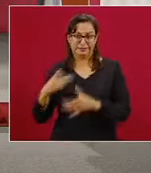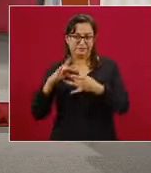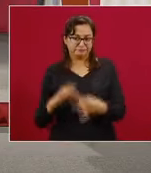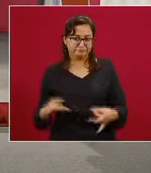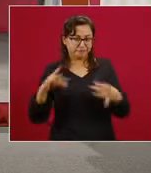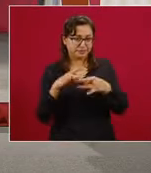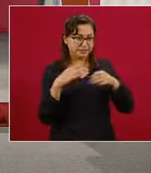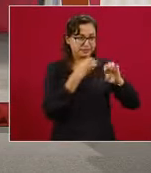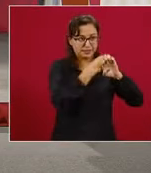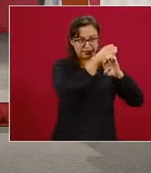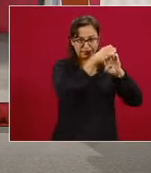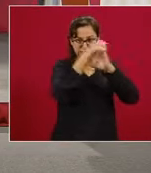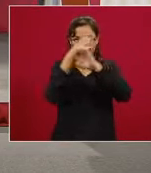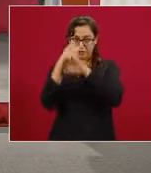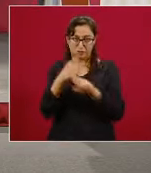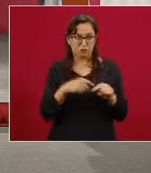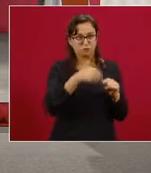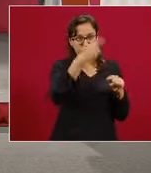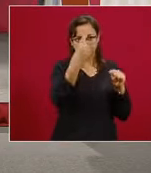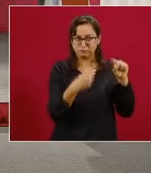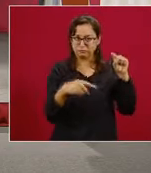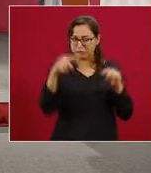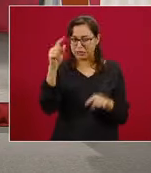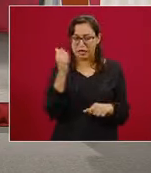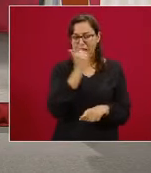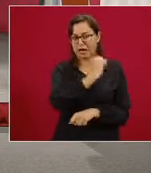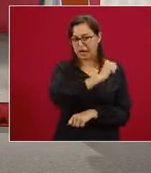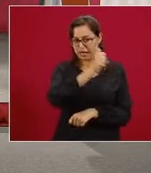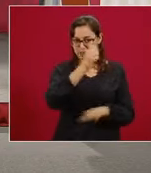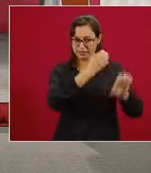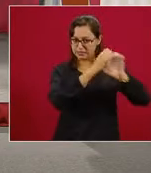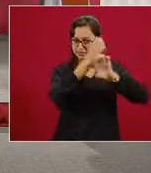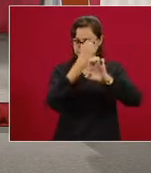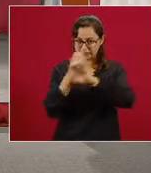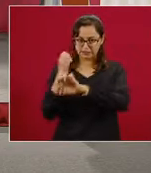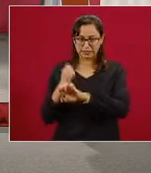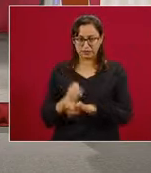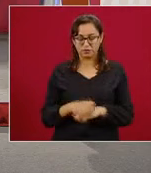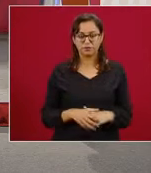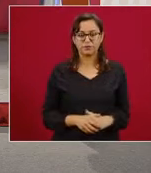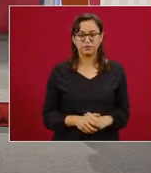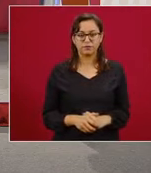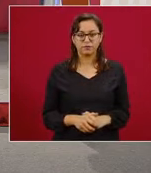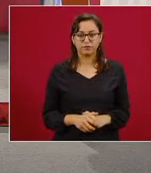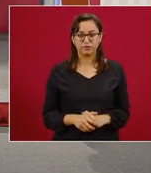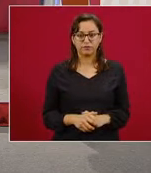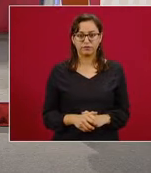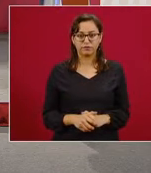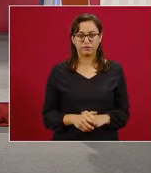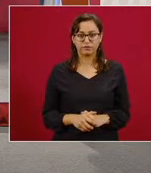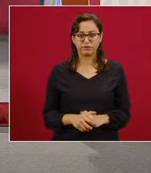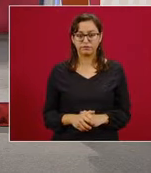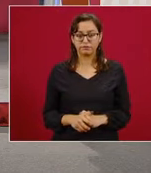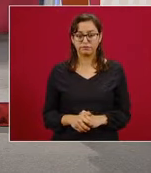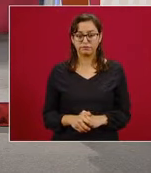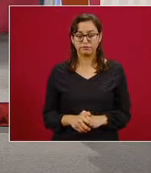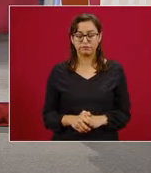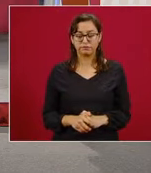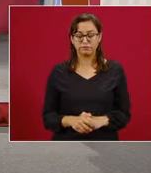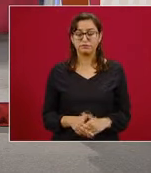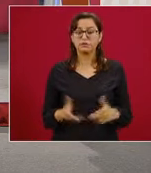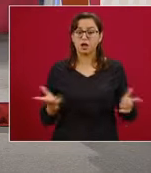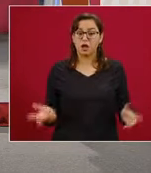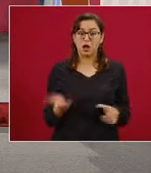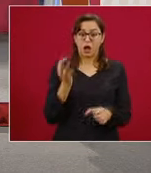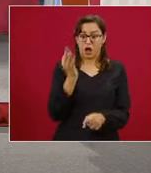el doctor Alcocer, donde se ven las particularidades de cada entidad federativa. En general, recordar que estamos en este